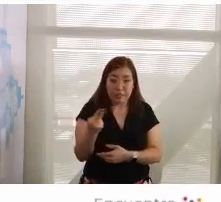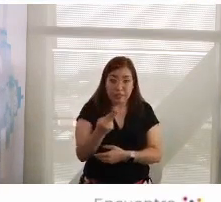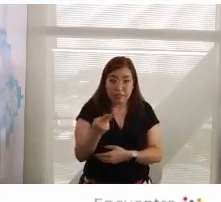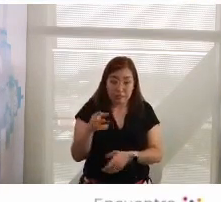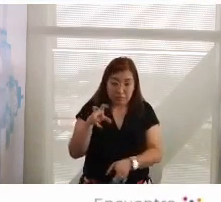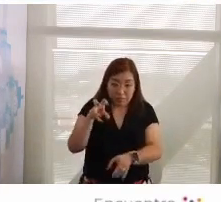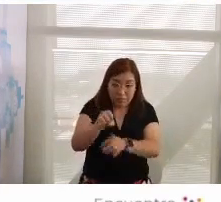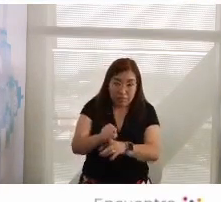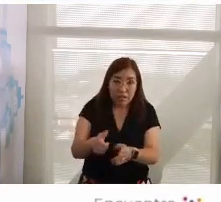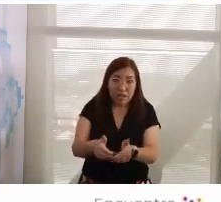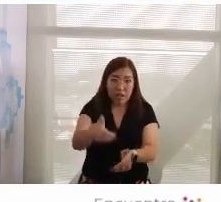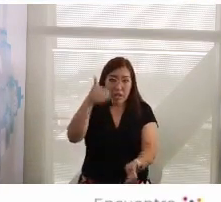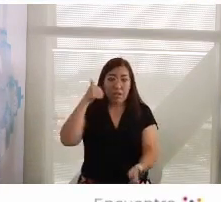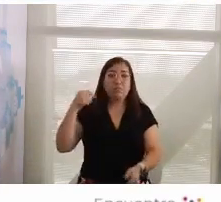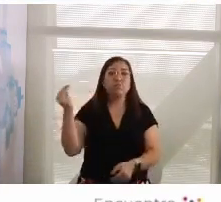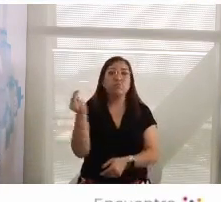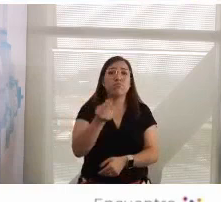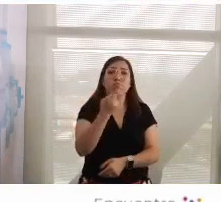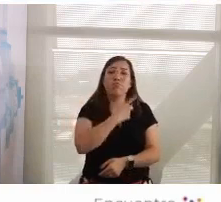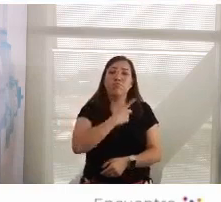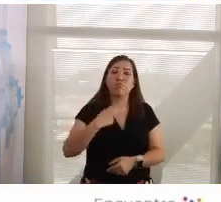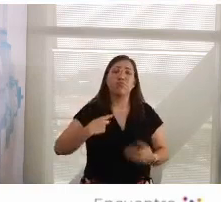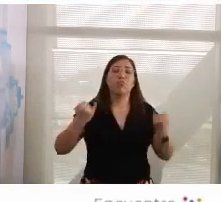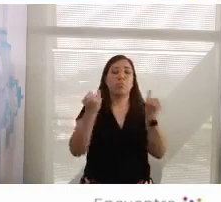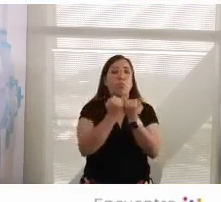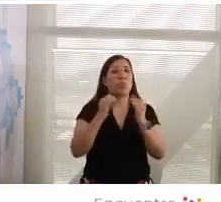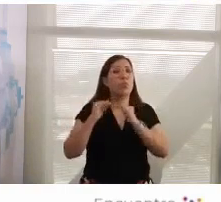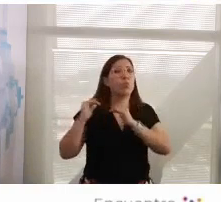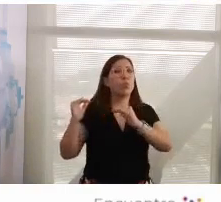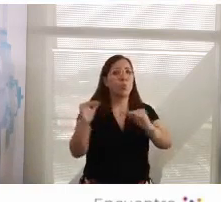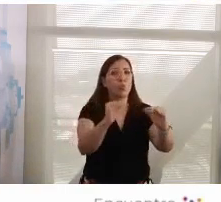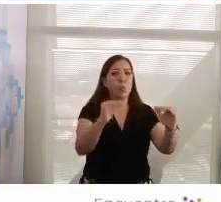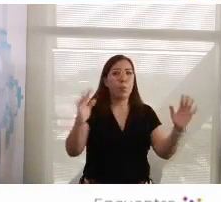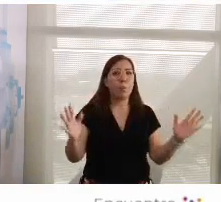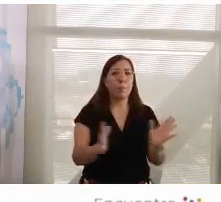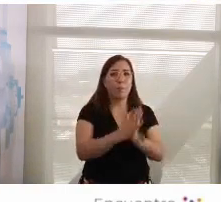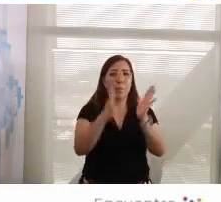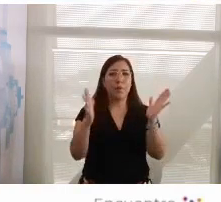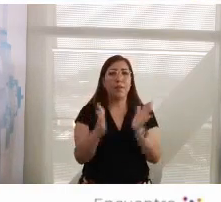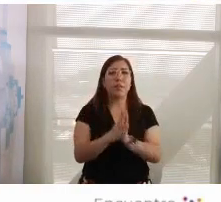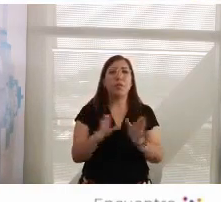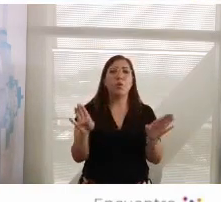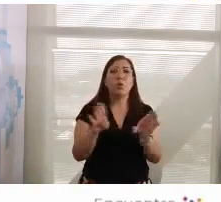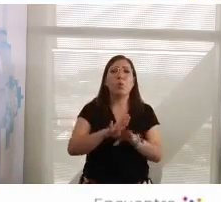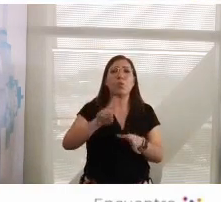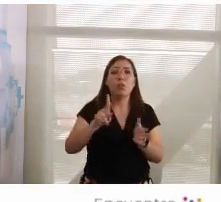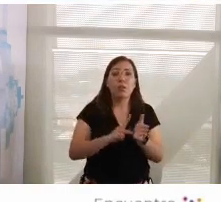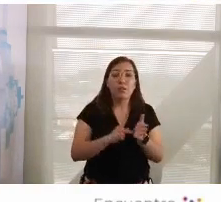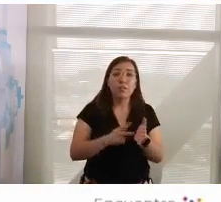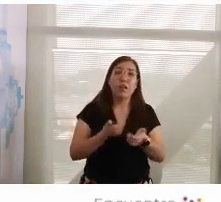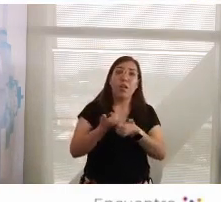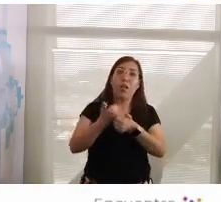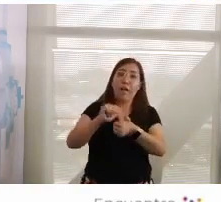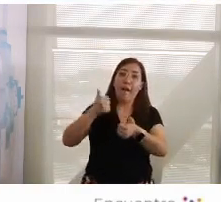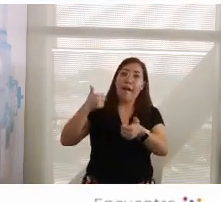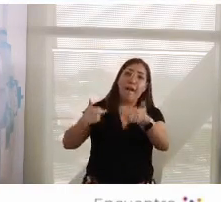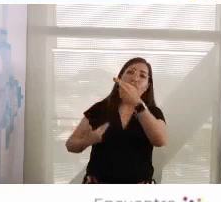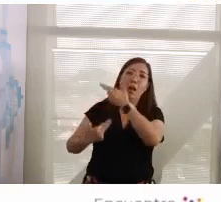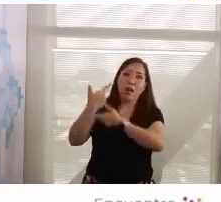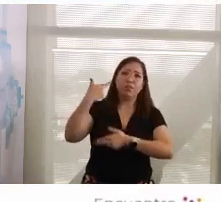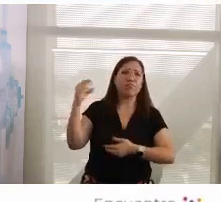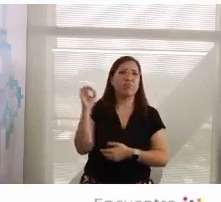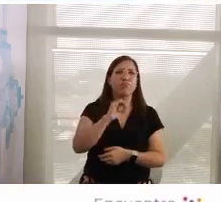relativizar la democracia y quizás impor retrocesos democráticos.